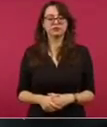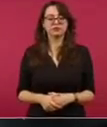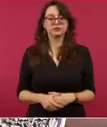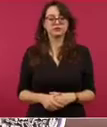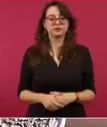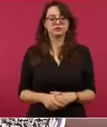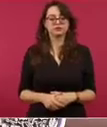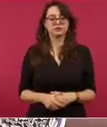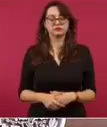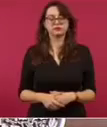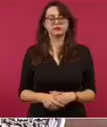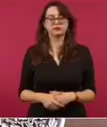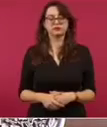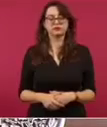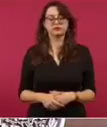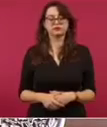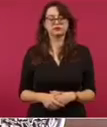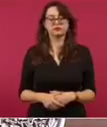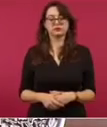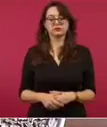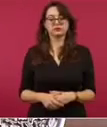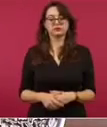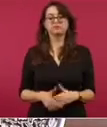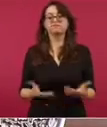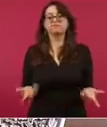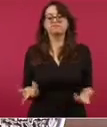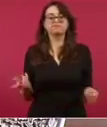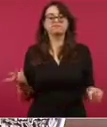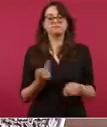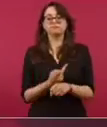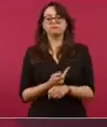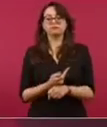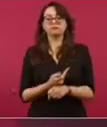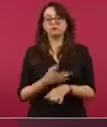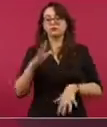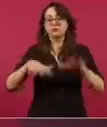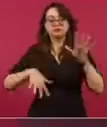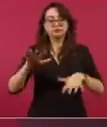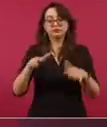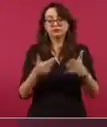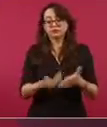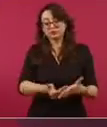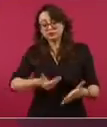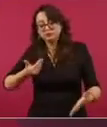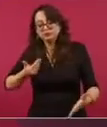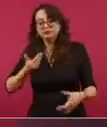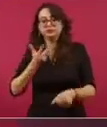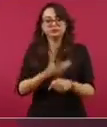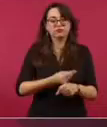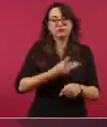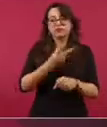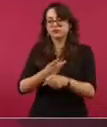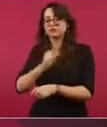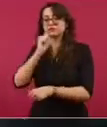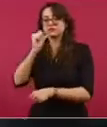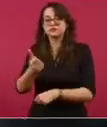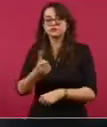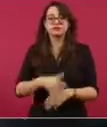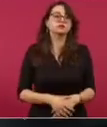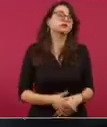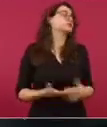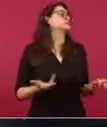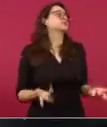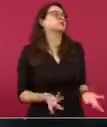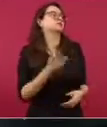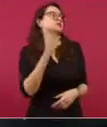Pero hay veces que eso no se realiza. Bueno, esta concesión es de 30